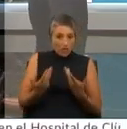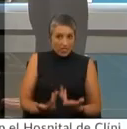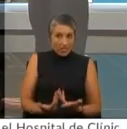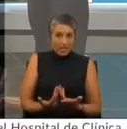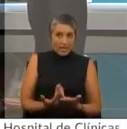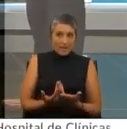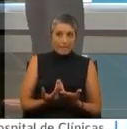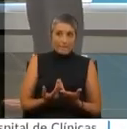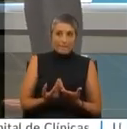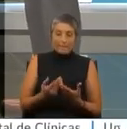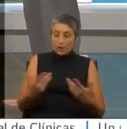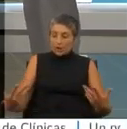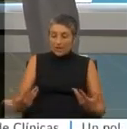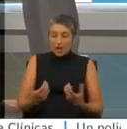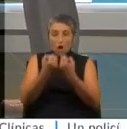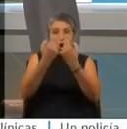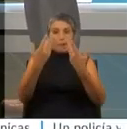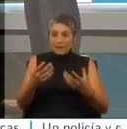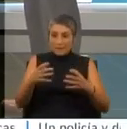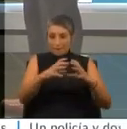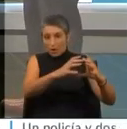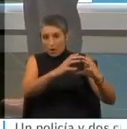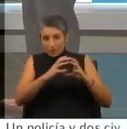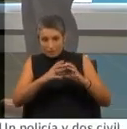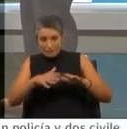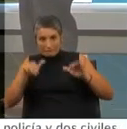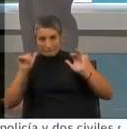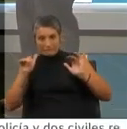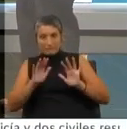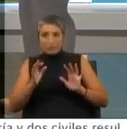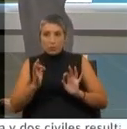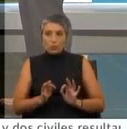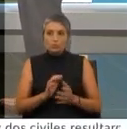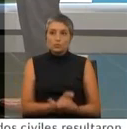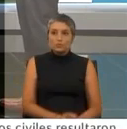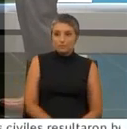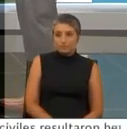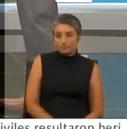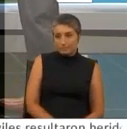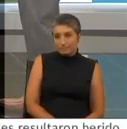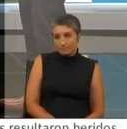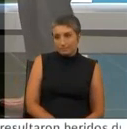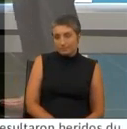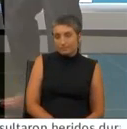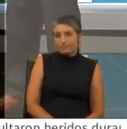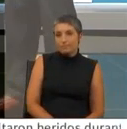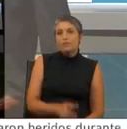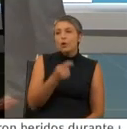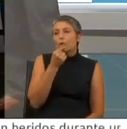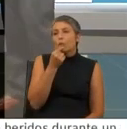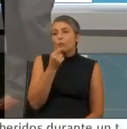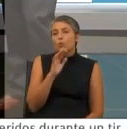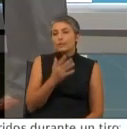balón que le llega de forma inesperada y que más bien parece que la quisiera sacar. Posición justificada al brazo por movimiento natural, mano no sancionable. ¿El juez qué cobró?